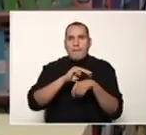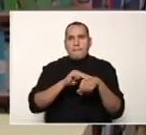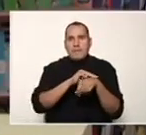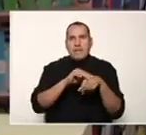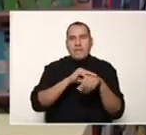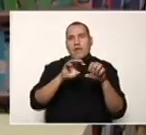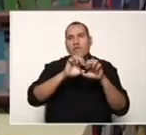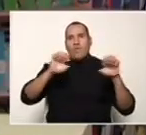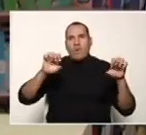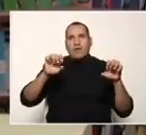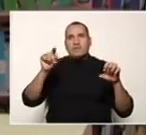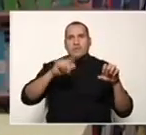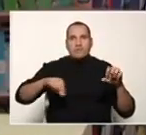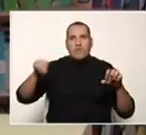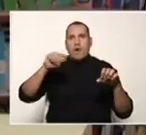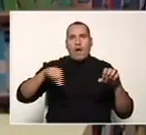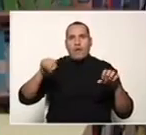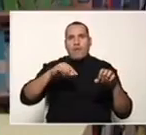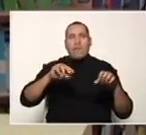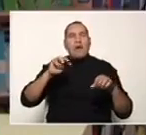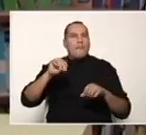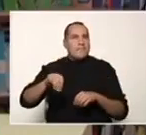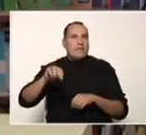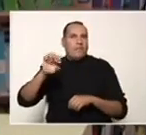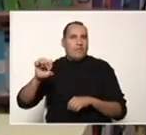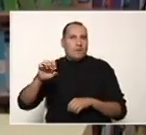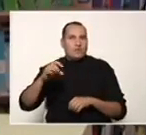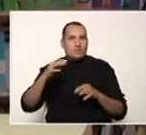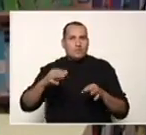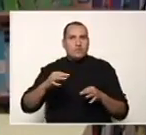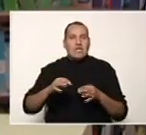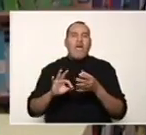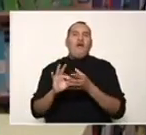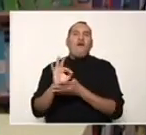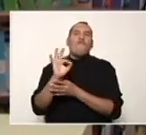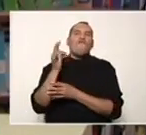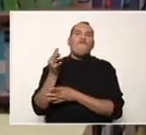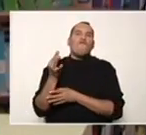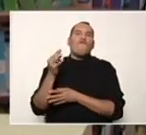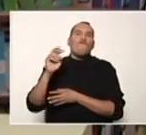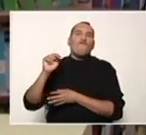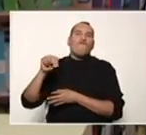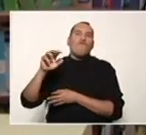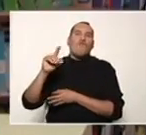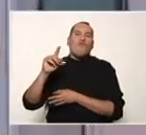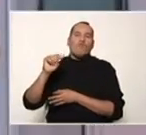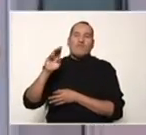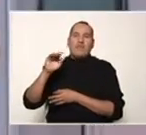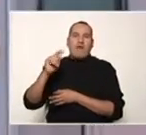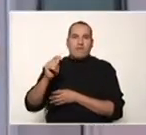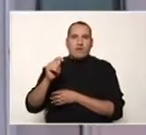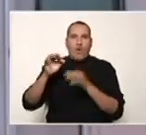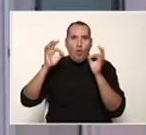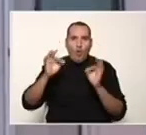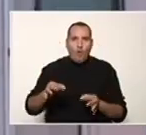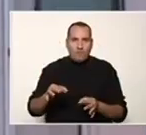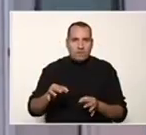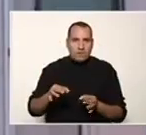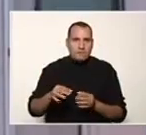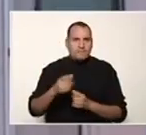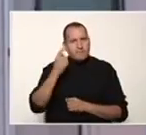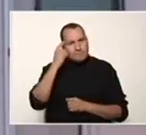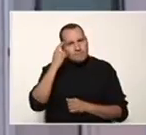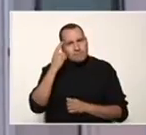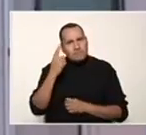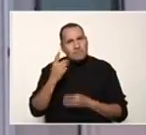educación arroba mpp de educación y la cuenta oficial de fundavit arroba fundavitoficial recuerda que la